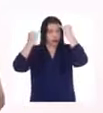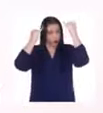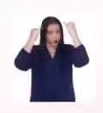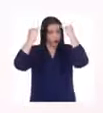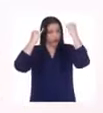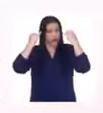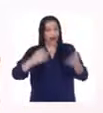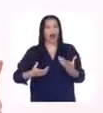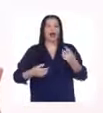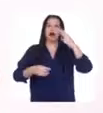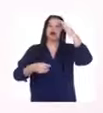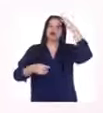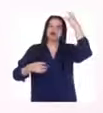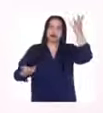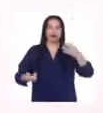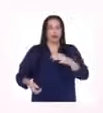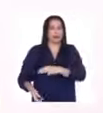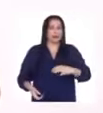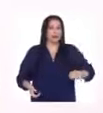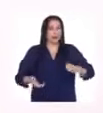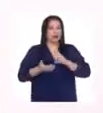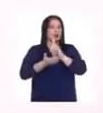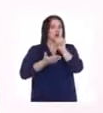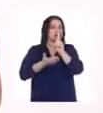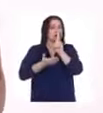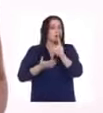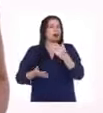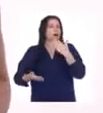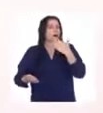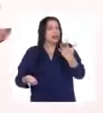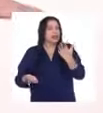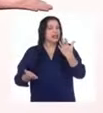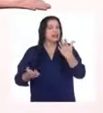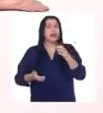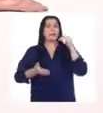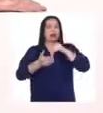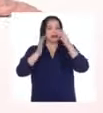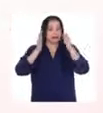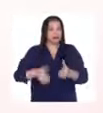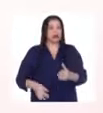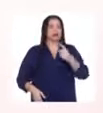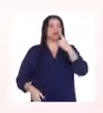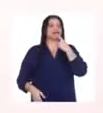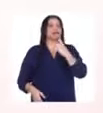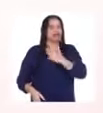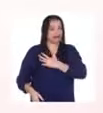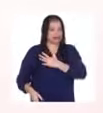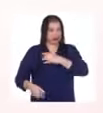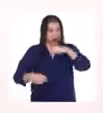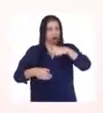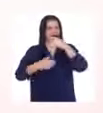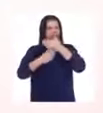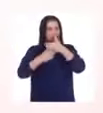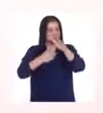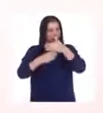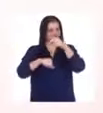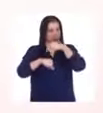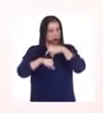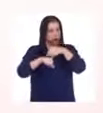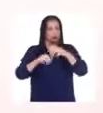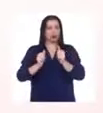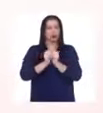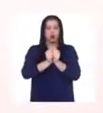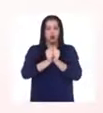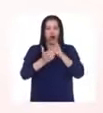creada por el Ministerio de Educación para estudiantes de quinto de media. Aquí compartiremos un tiempo juntos para aprender,